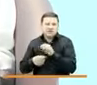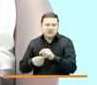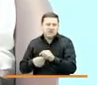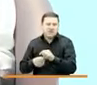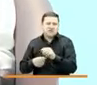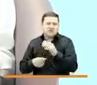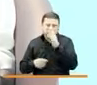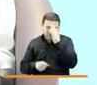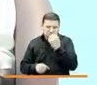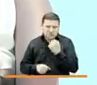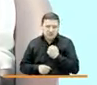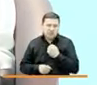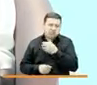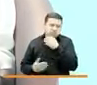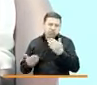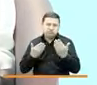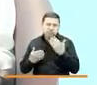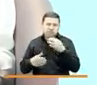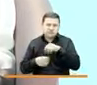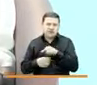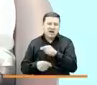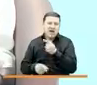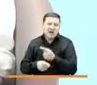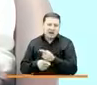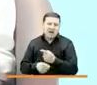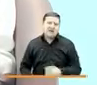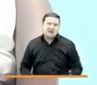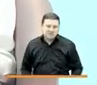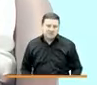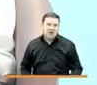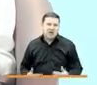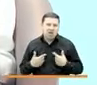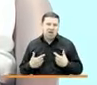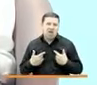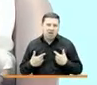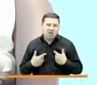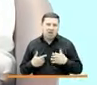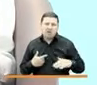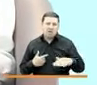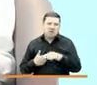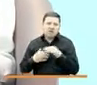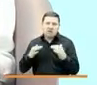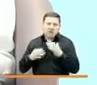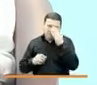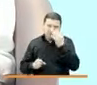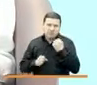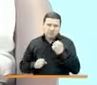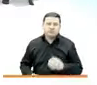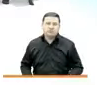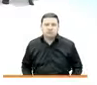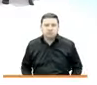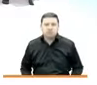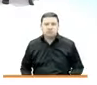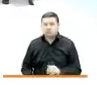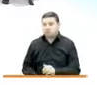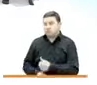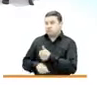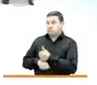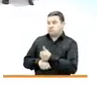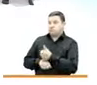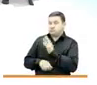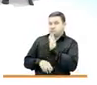soldados y campesinos que también fueron victimizados en el marco del conflicto armado. Bueno, director, tenemos